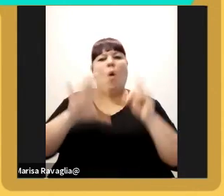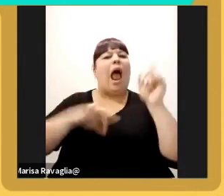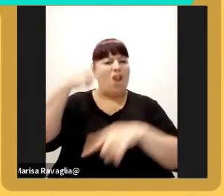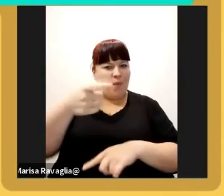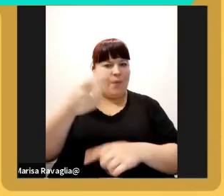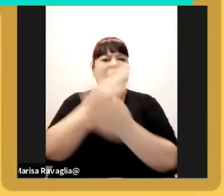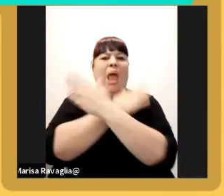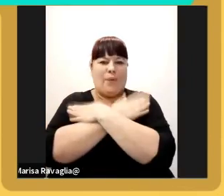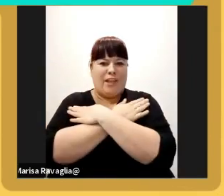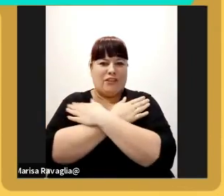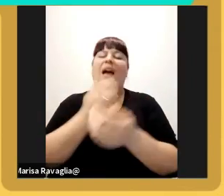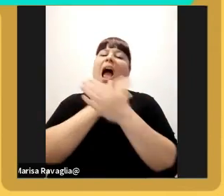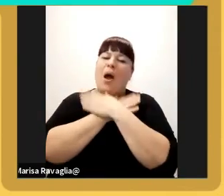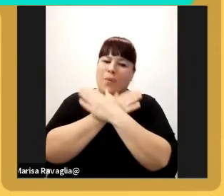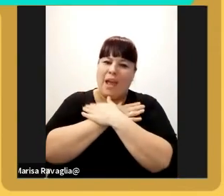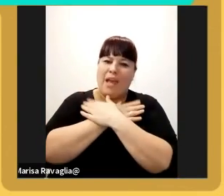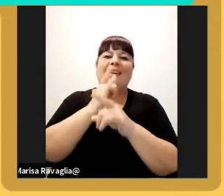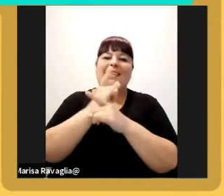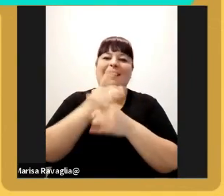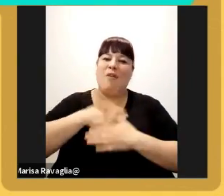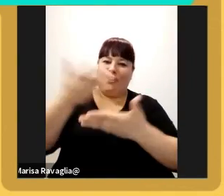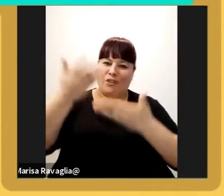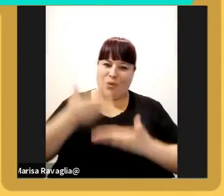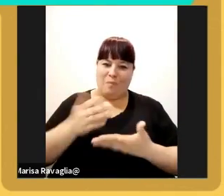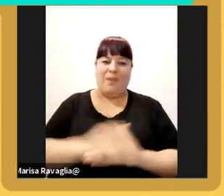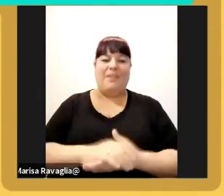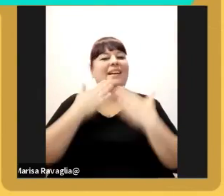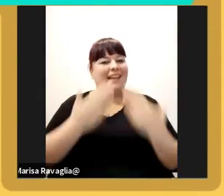abrazo grande siempre bienvenido gracias